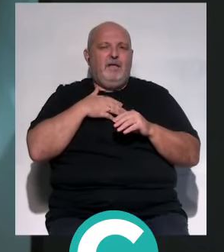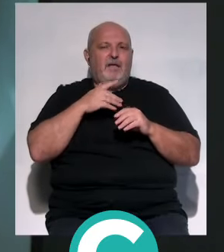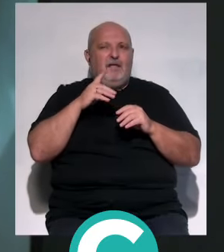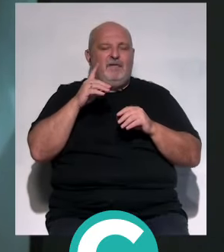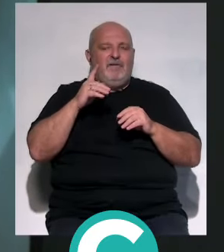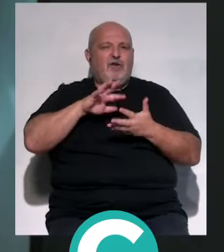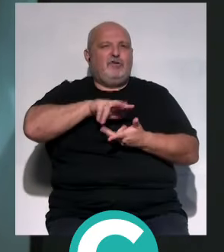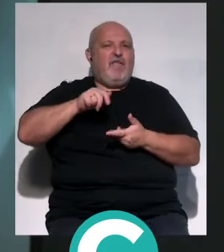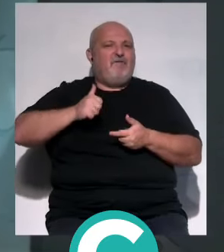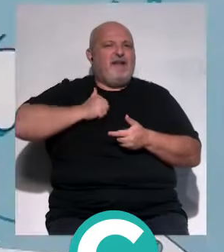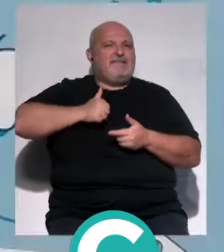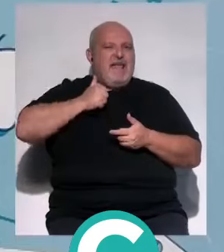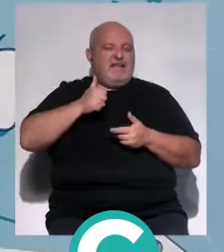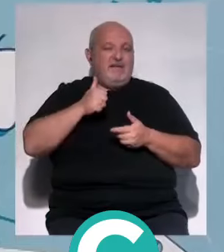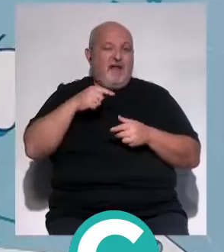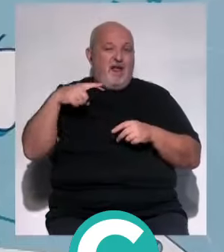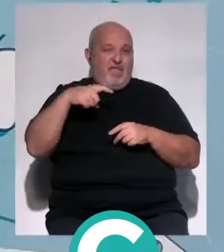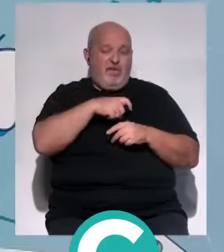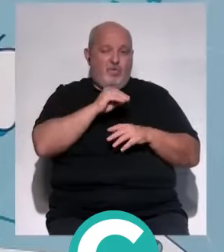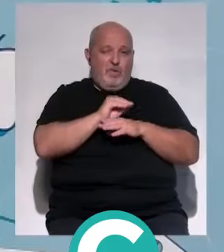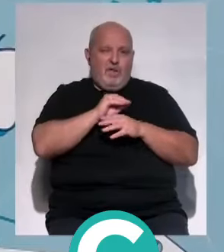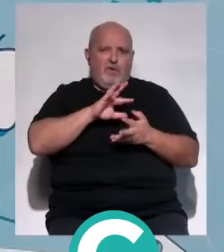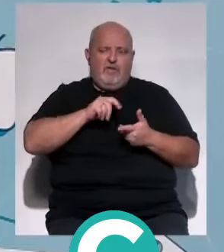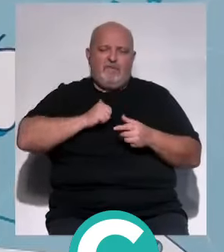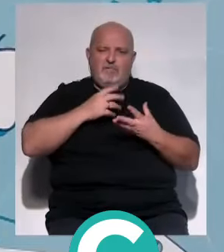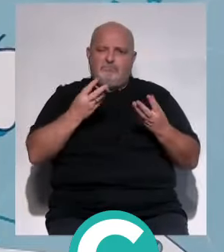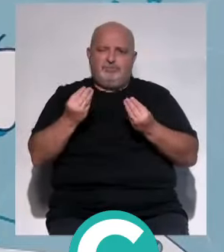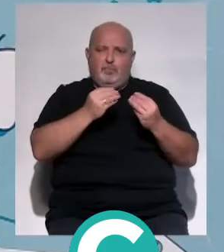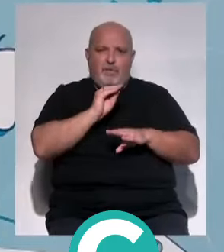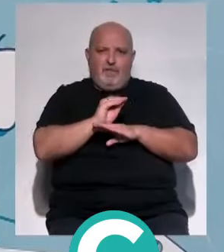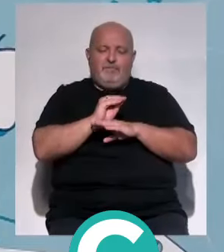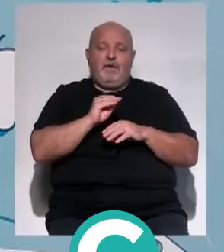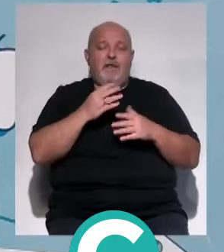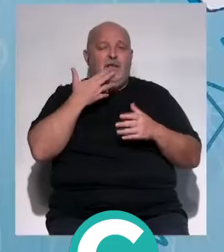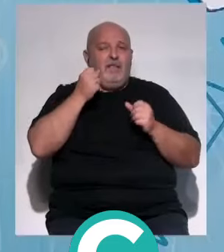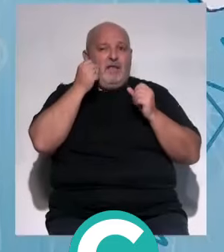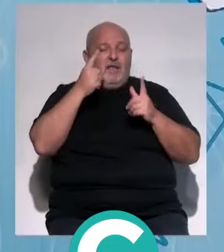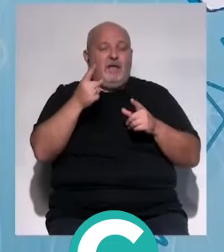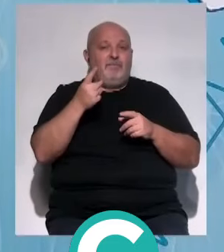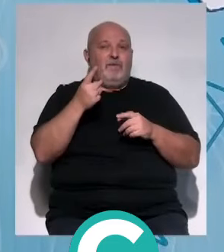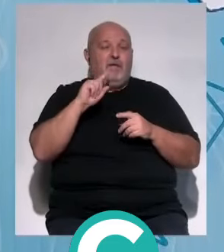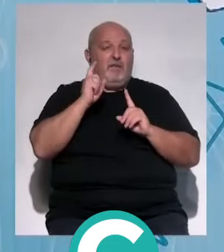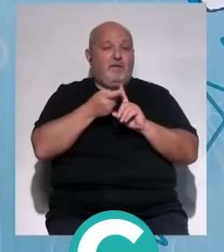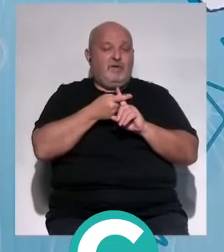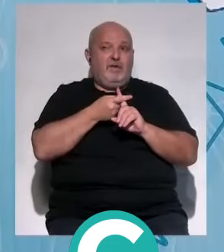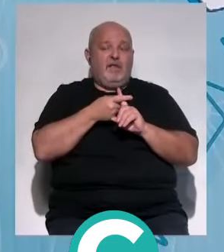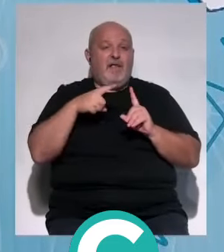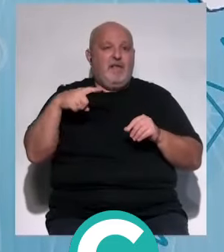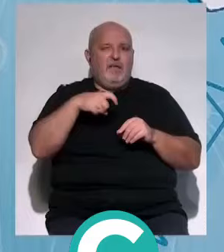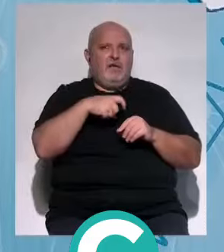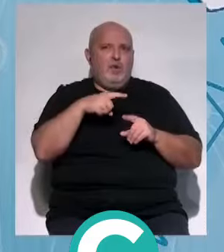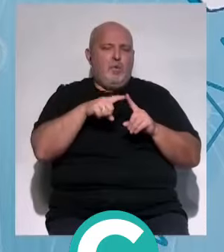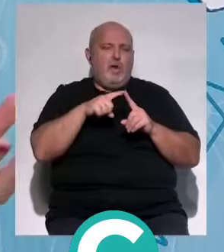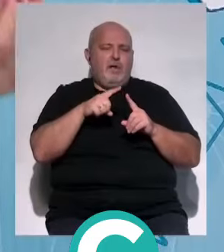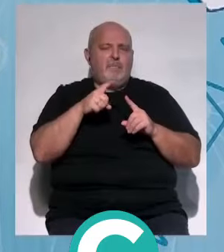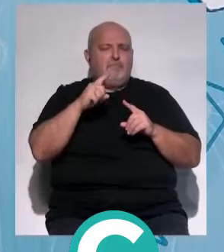porque en temas de cáncer son especialmente graves, ¿no? Sí, sobre todo date cuenta que cuando te diagnosticas cáncer yo creo